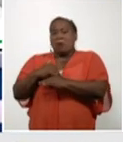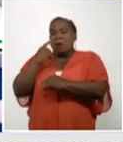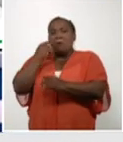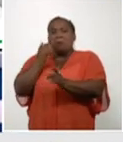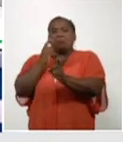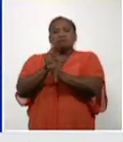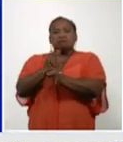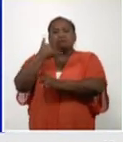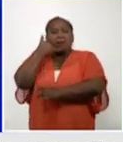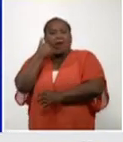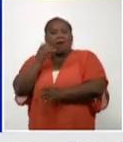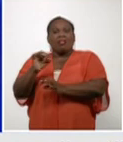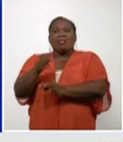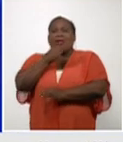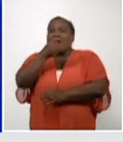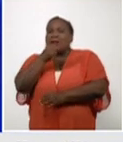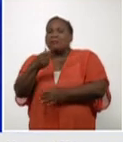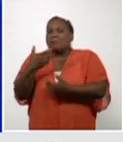en Guantánamo.